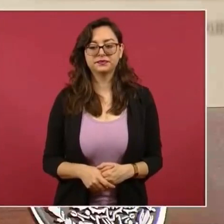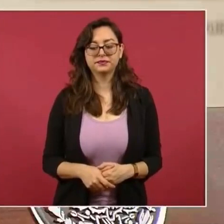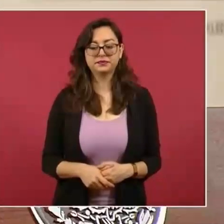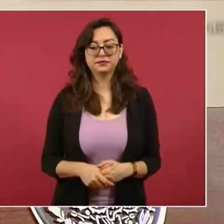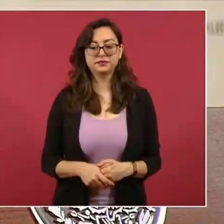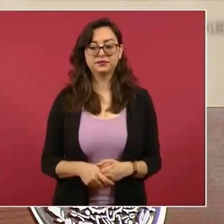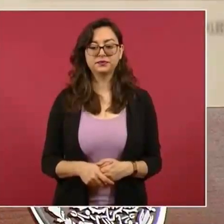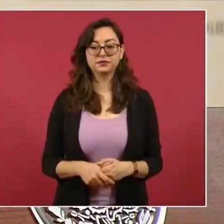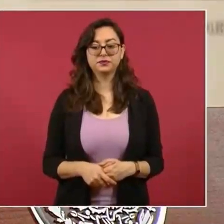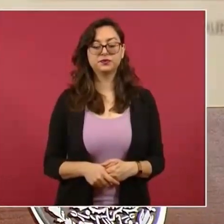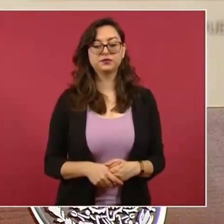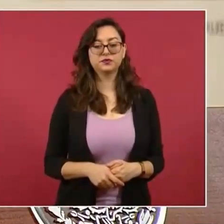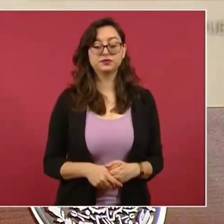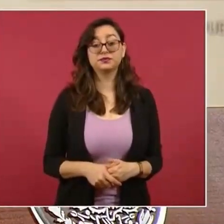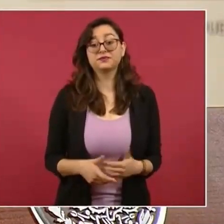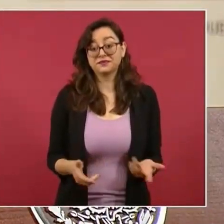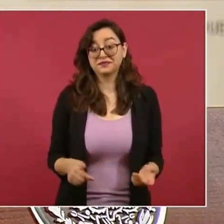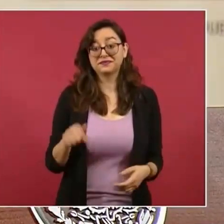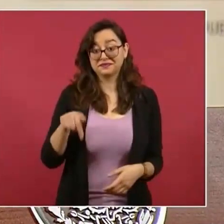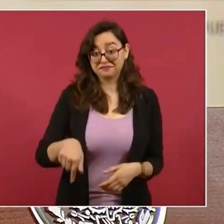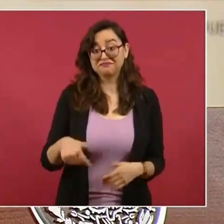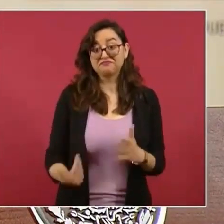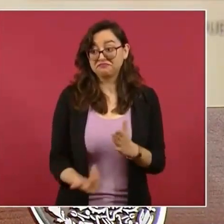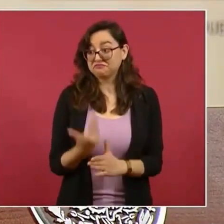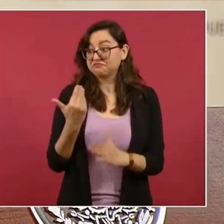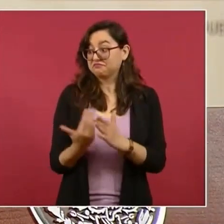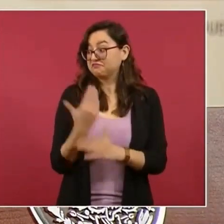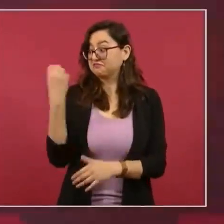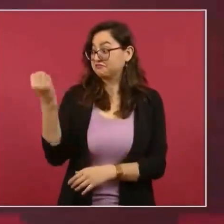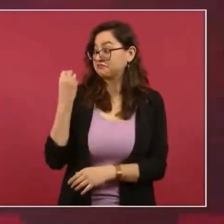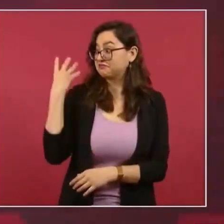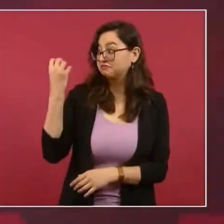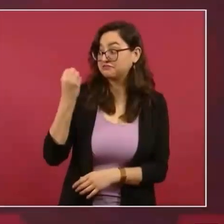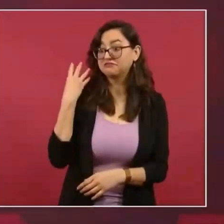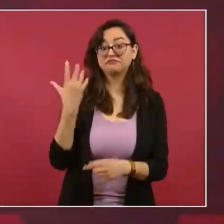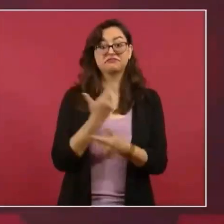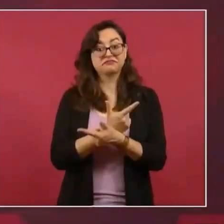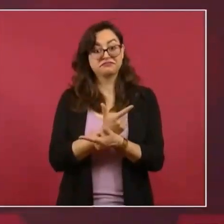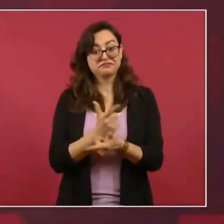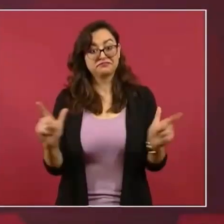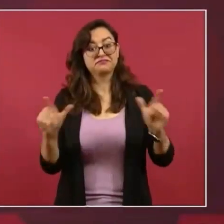la mañanera que y en la la ¡Gracias!